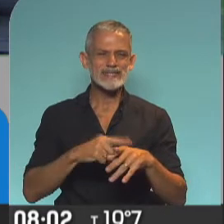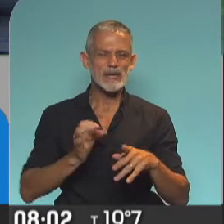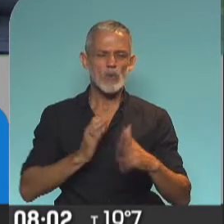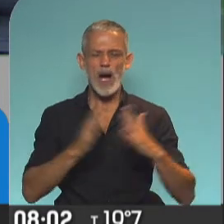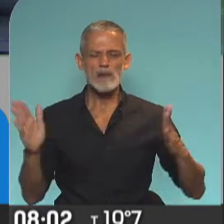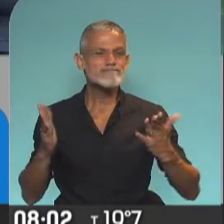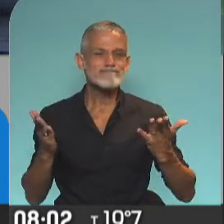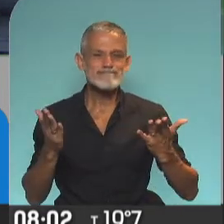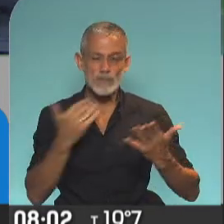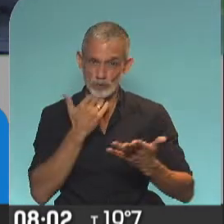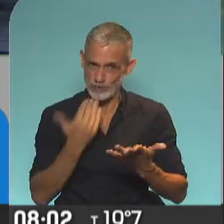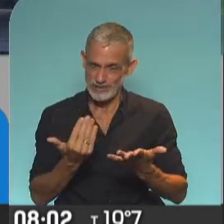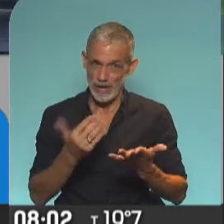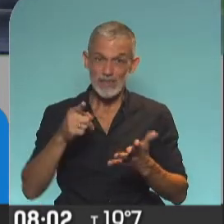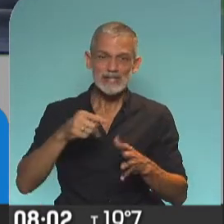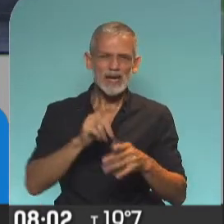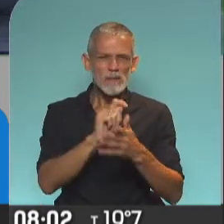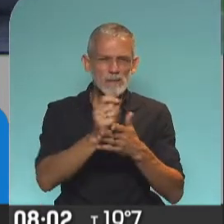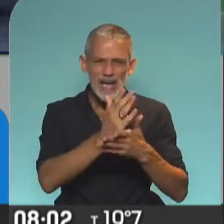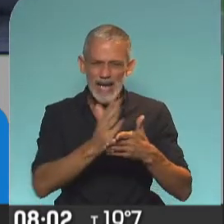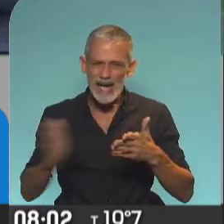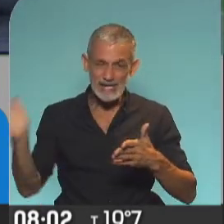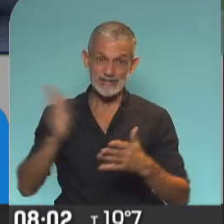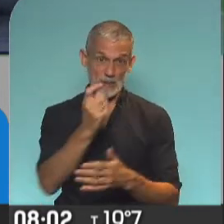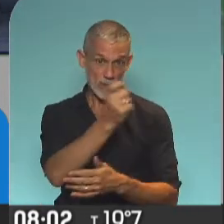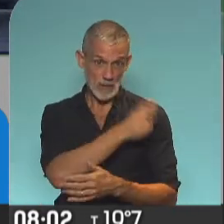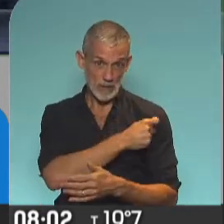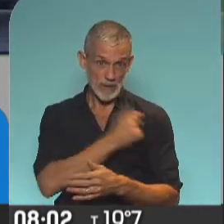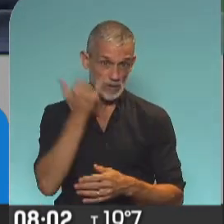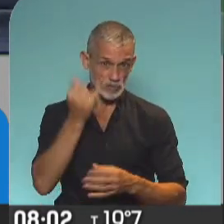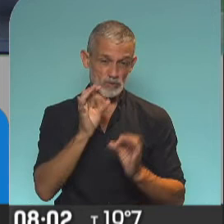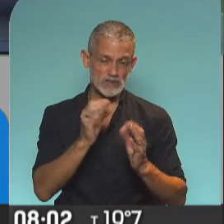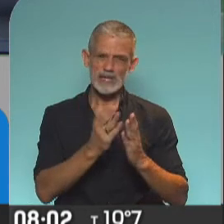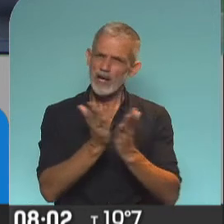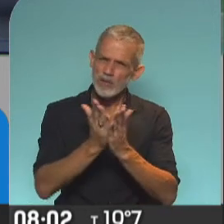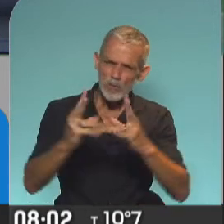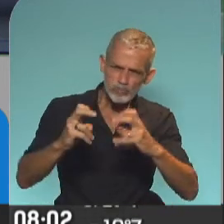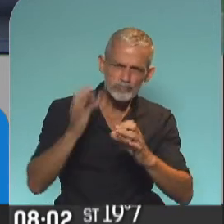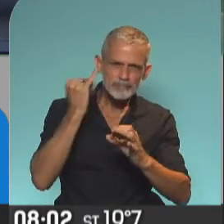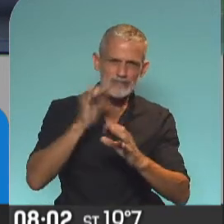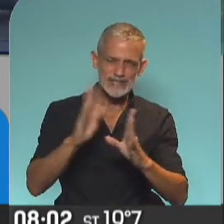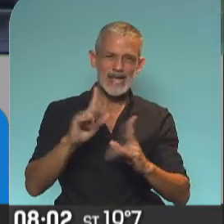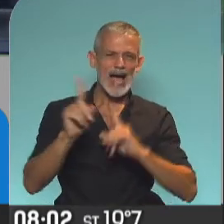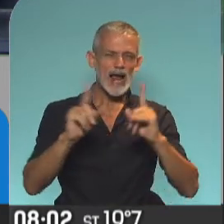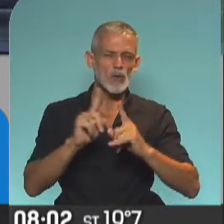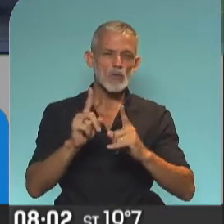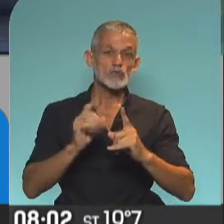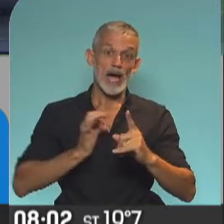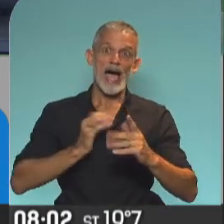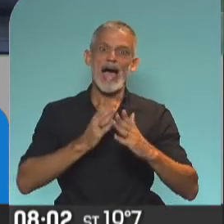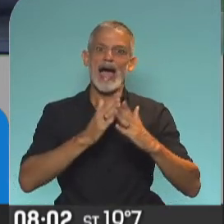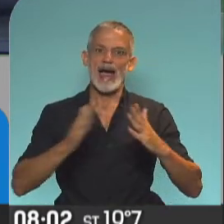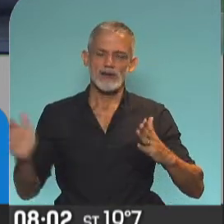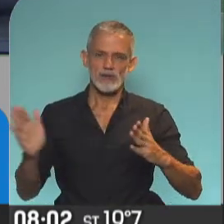durante los meses siguientes y algunos estudios muestran que durante algunos años